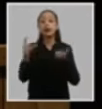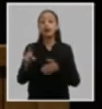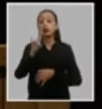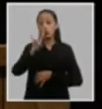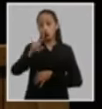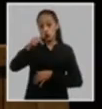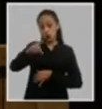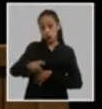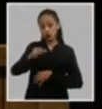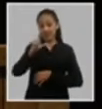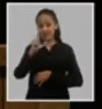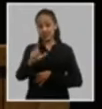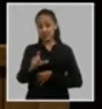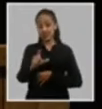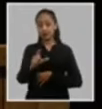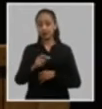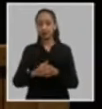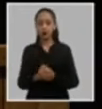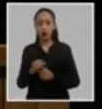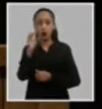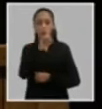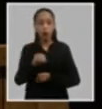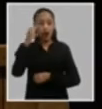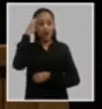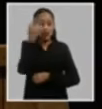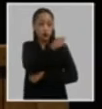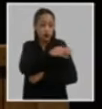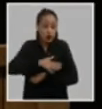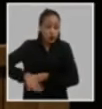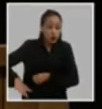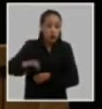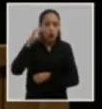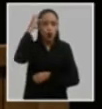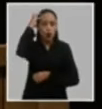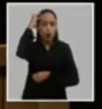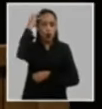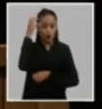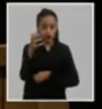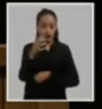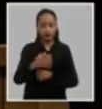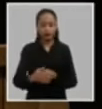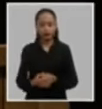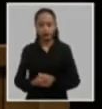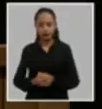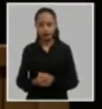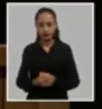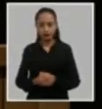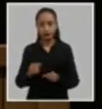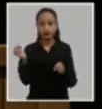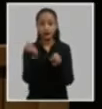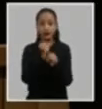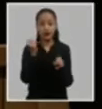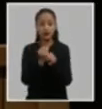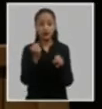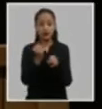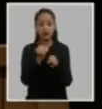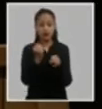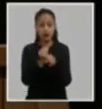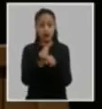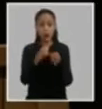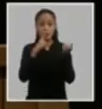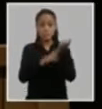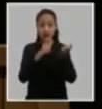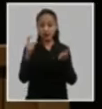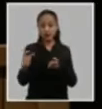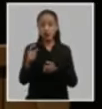unión de jóvenes comunistas las organizaciones de masa el estado y el gobierno papel del partido para alcanzar